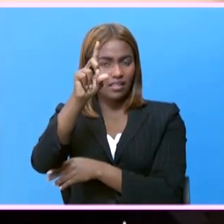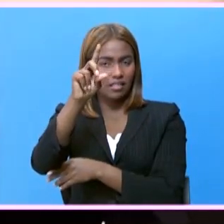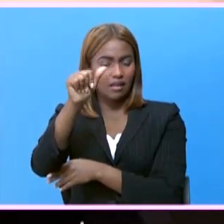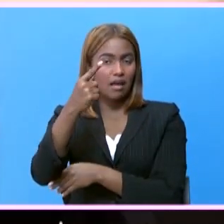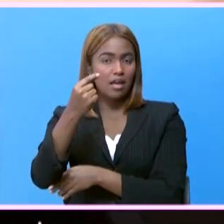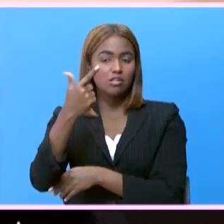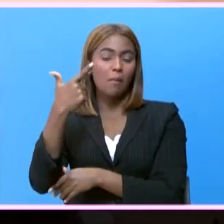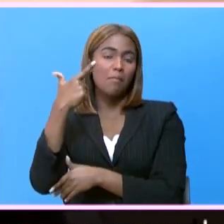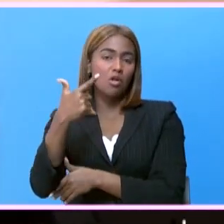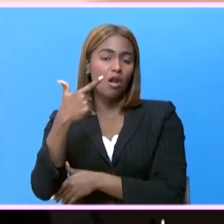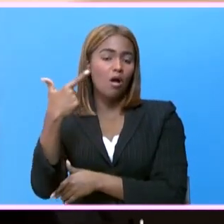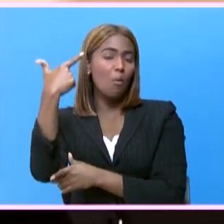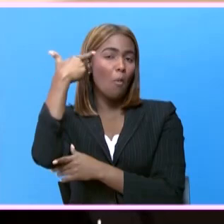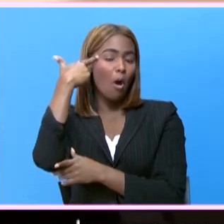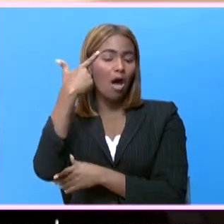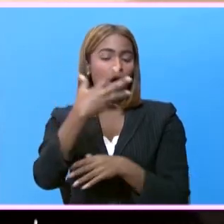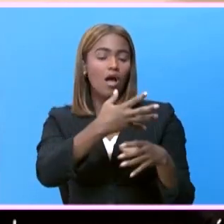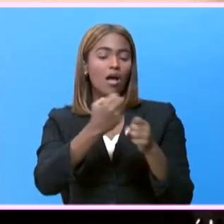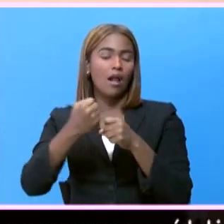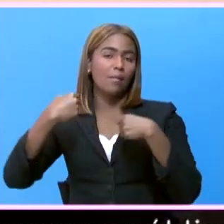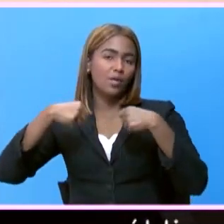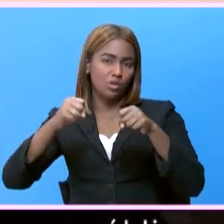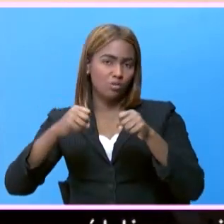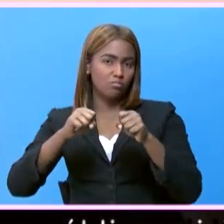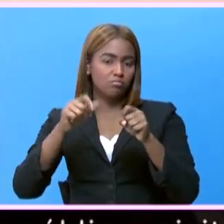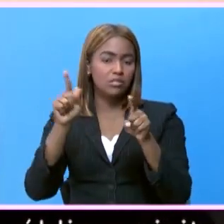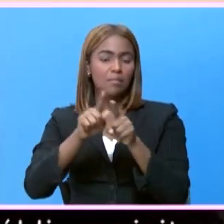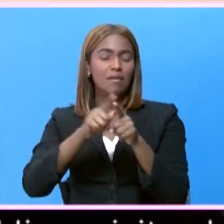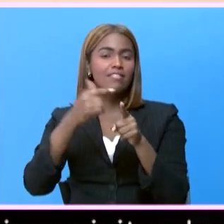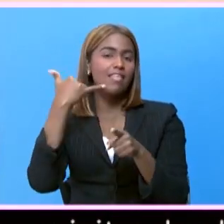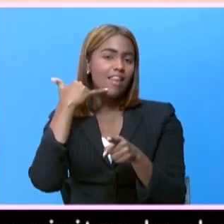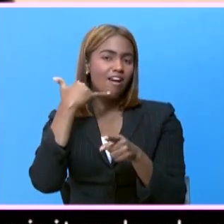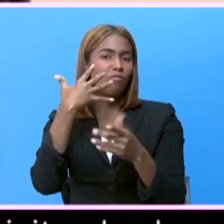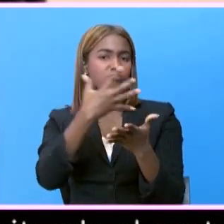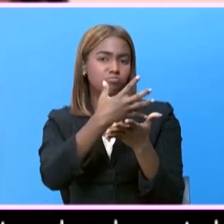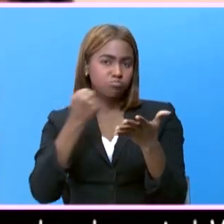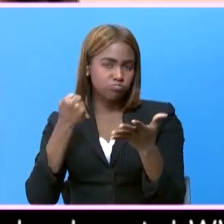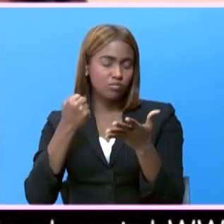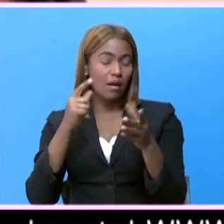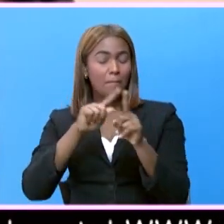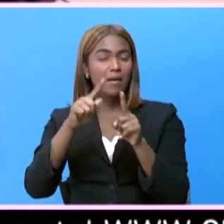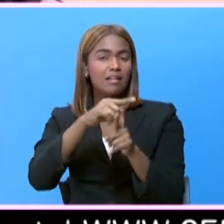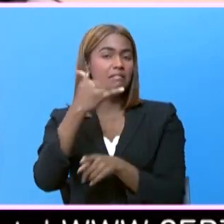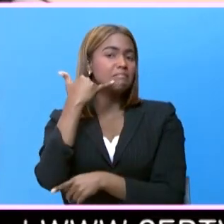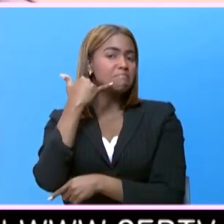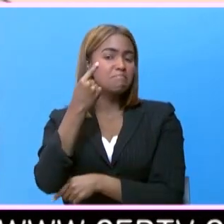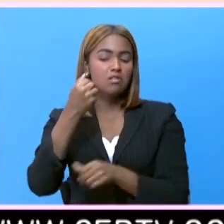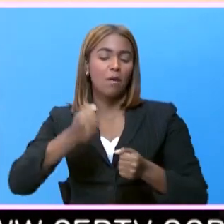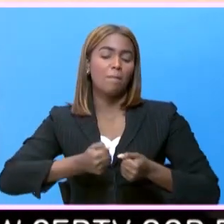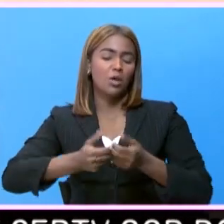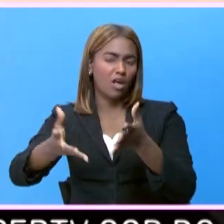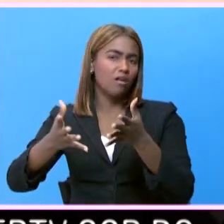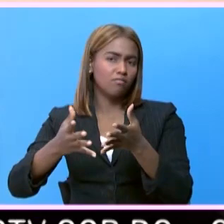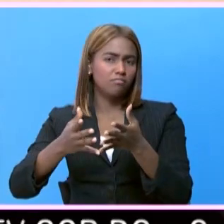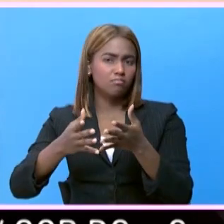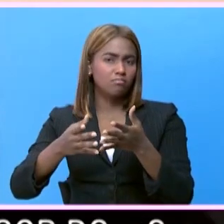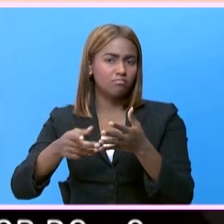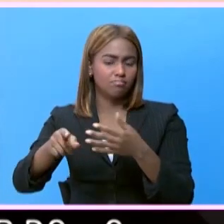pistola, me encañonaron y se llevaron la pasola, se llevaron uno de los teléfonos, pero uno de los teléfonos lo dejaron botado